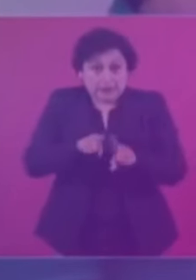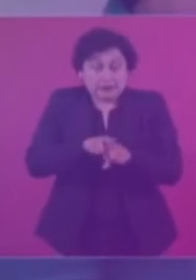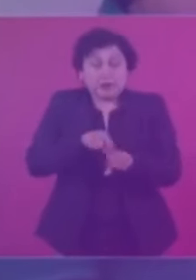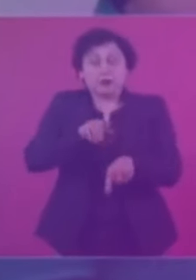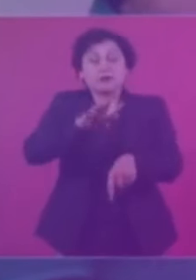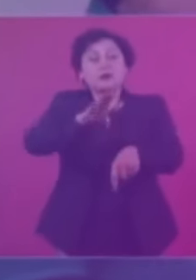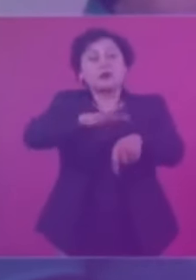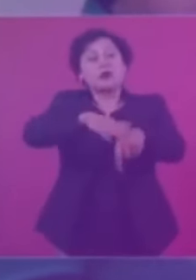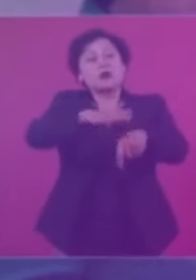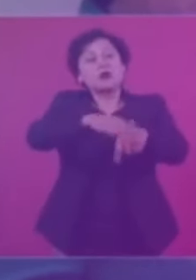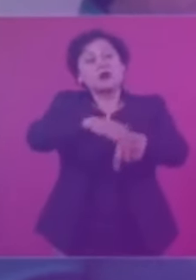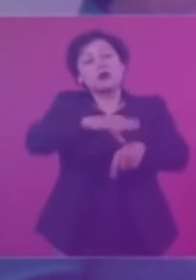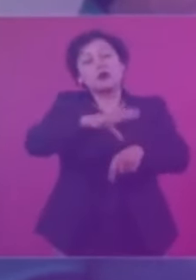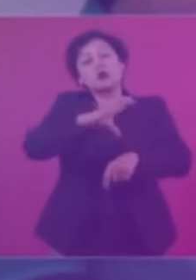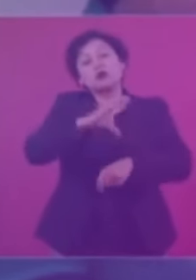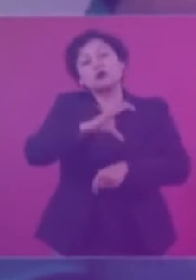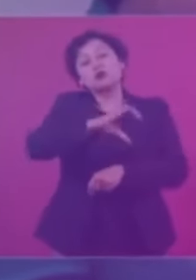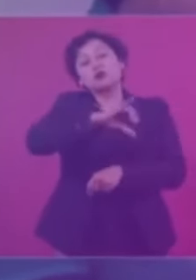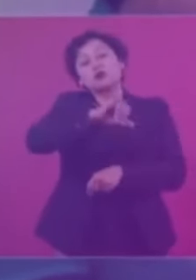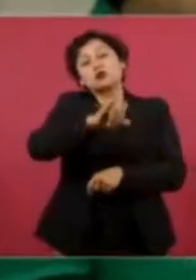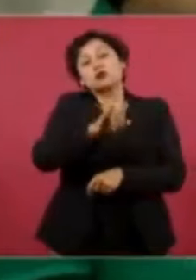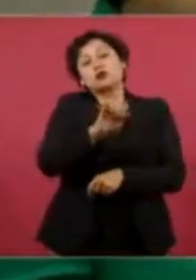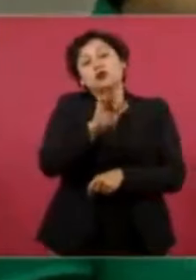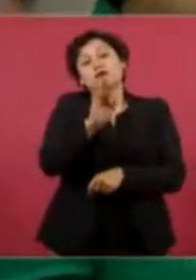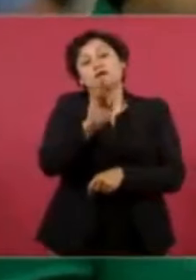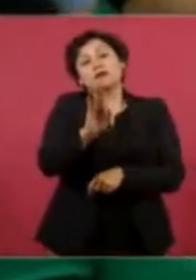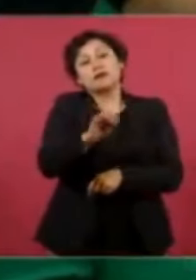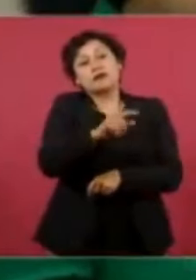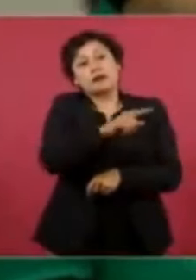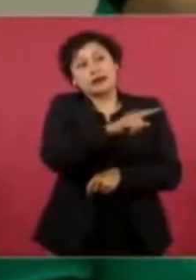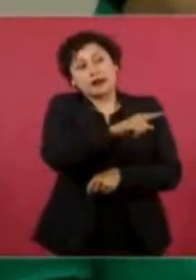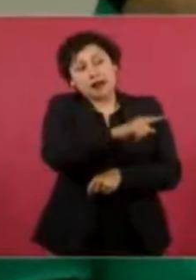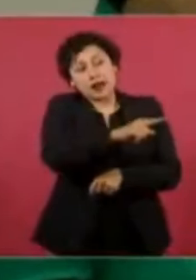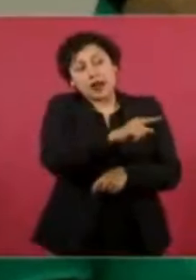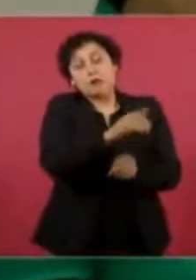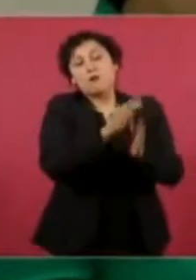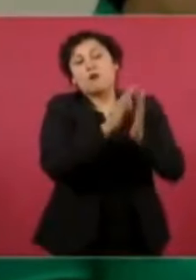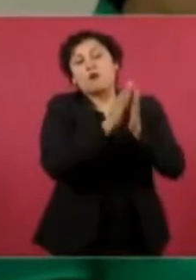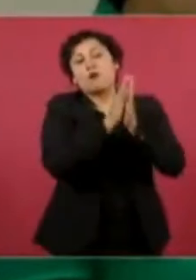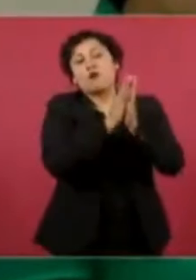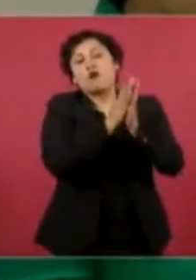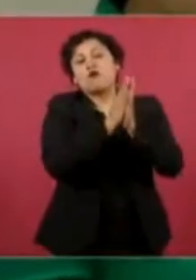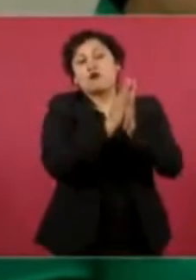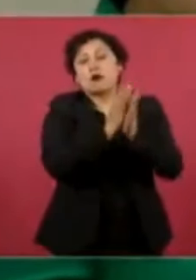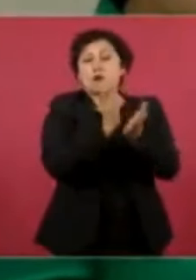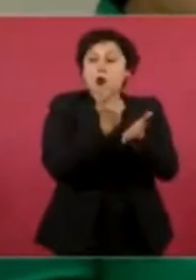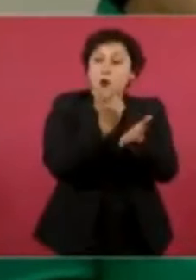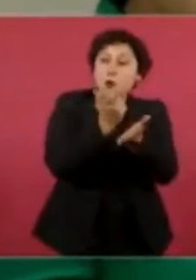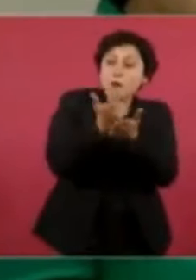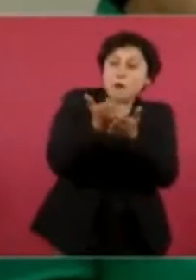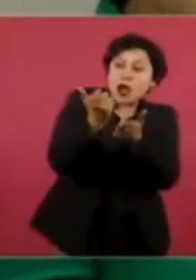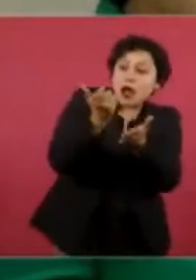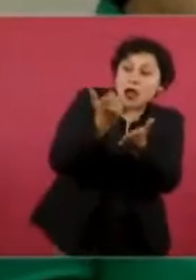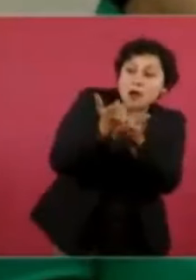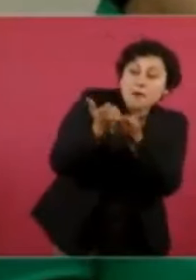si esto que hizo la secretaría de hacienda o sea el gobierno federal lo hubiese hecho en algún momento el